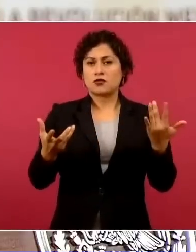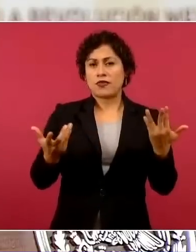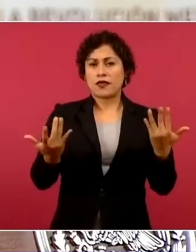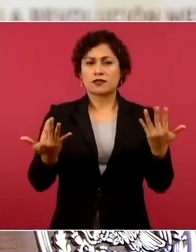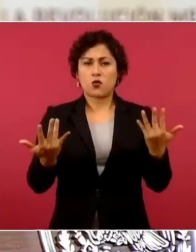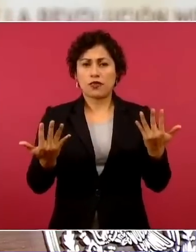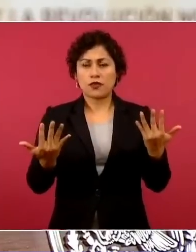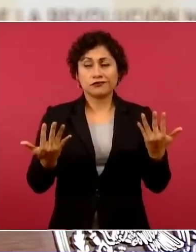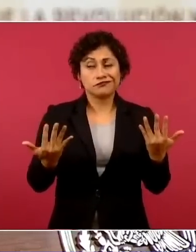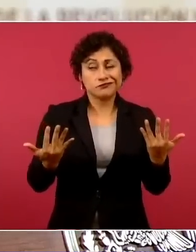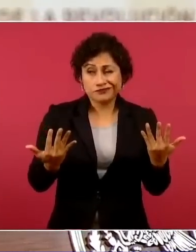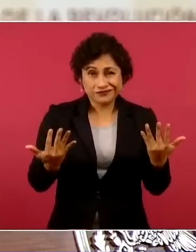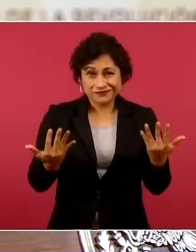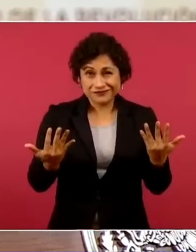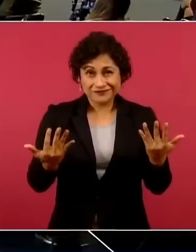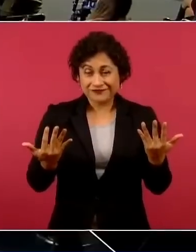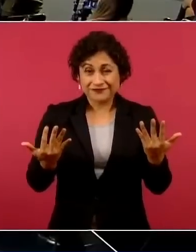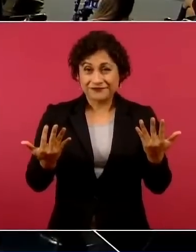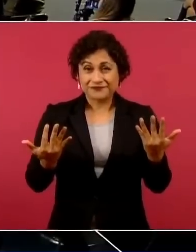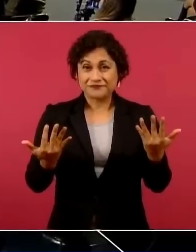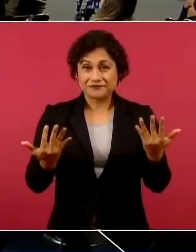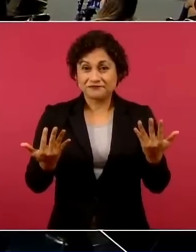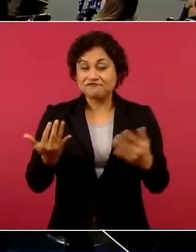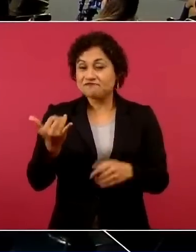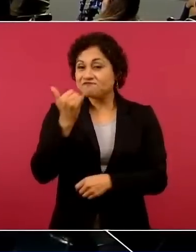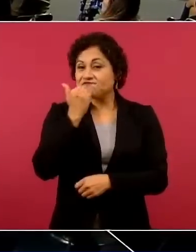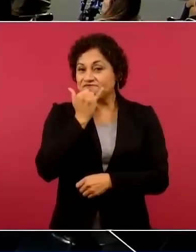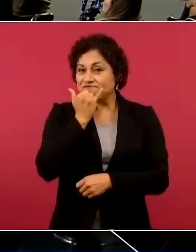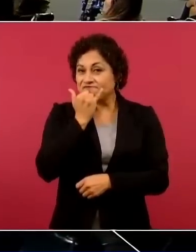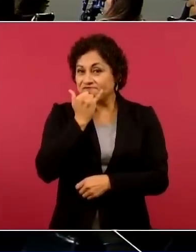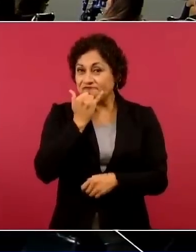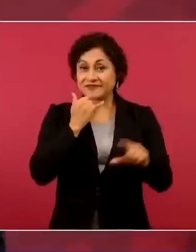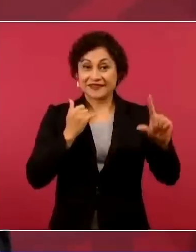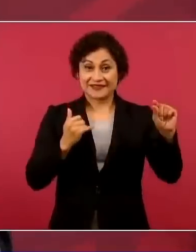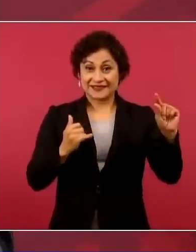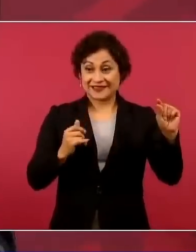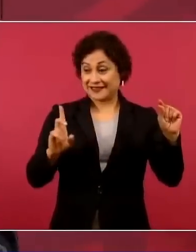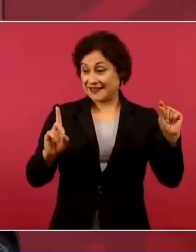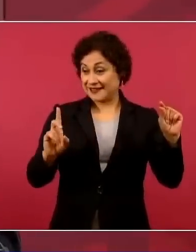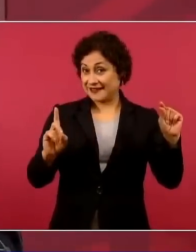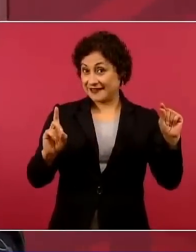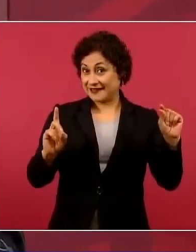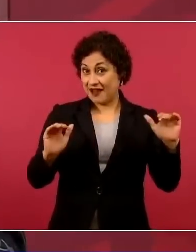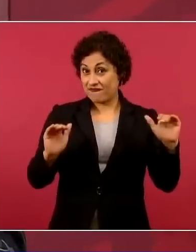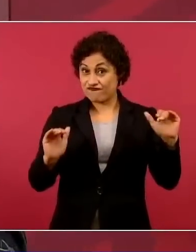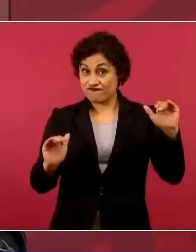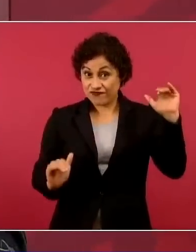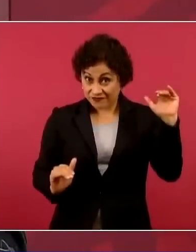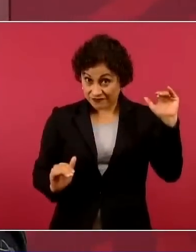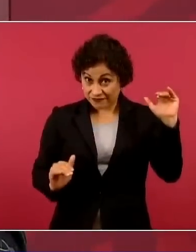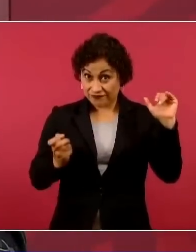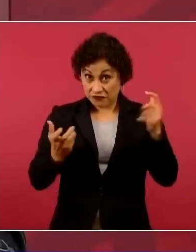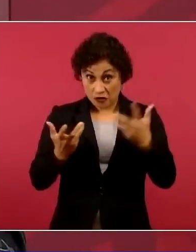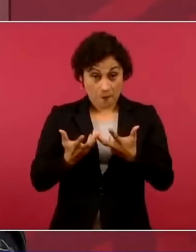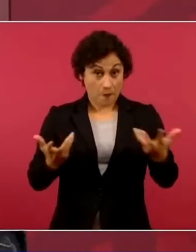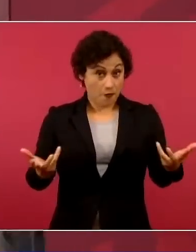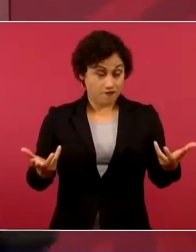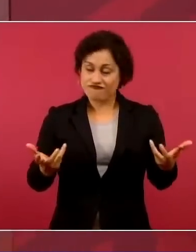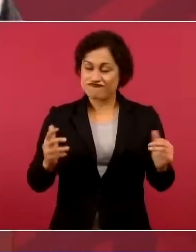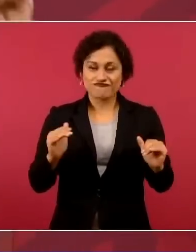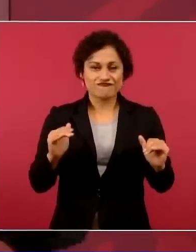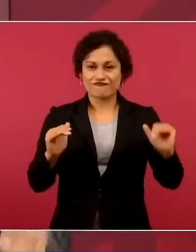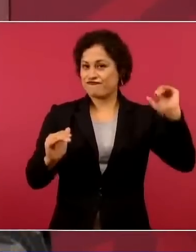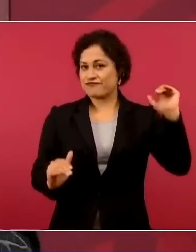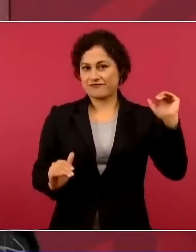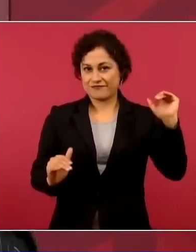pero 70-30 no es polarización, eso en